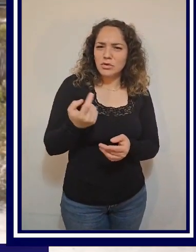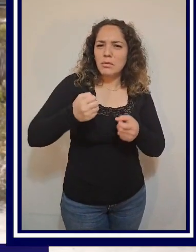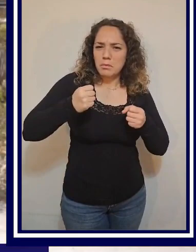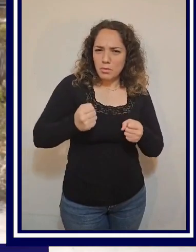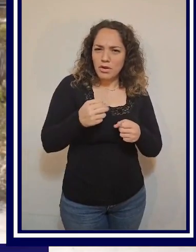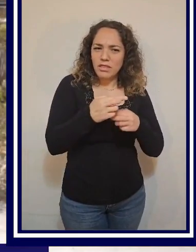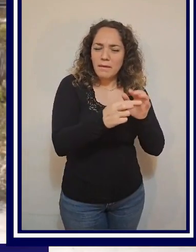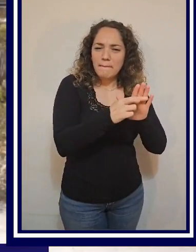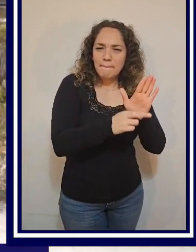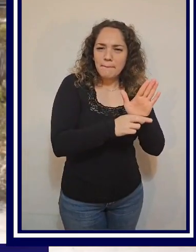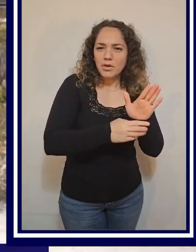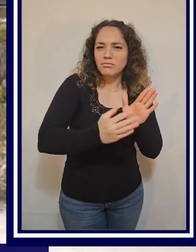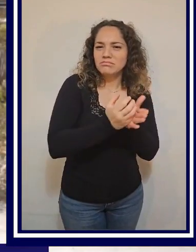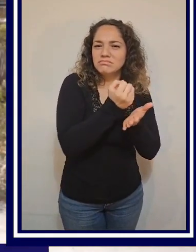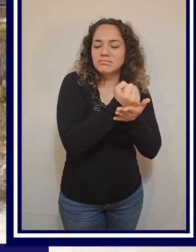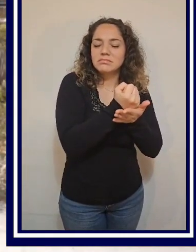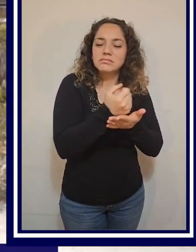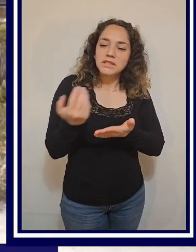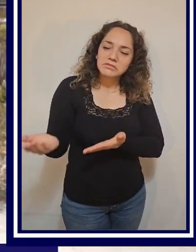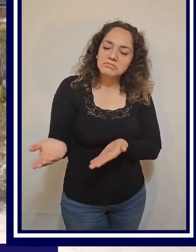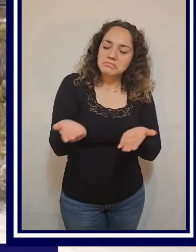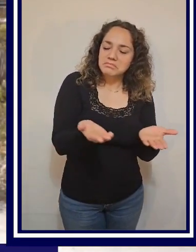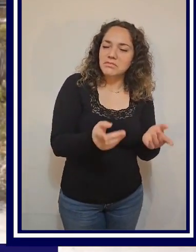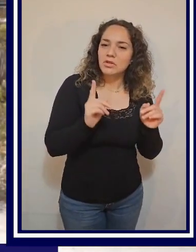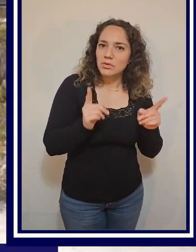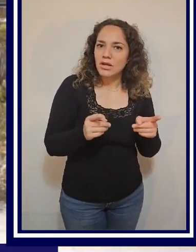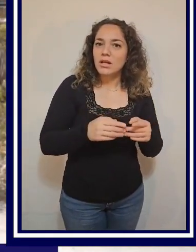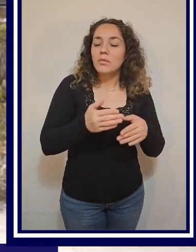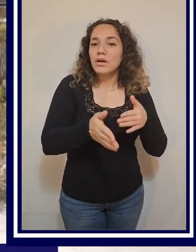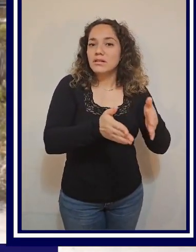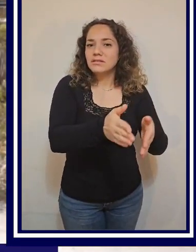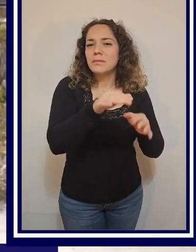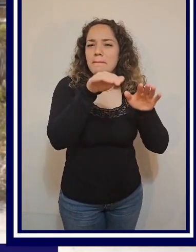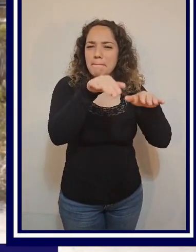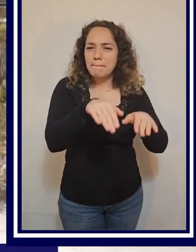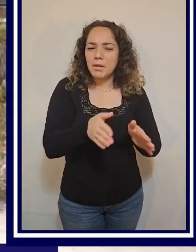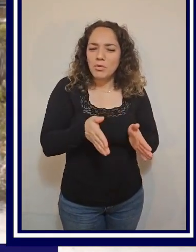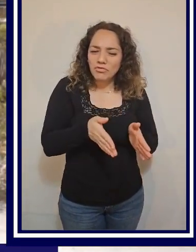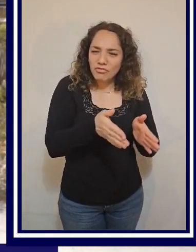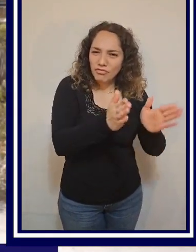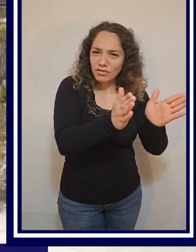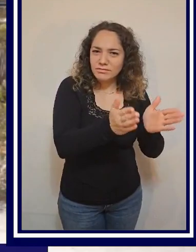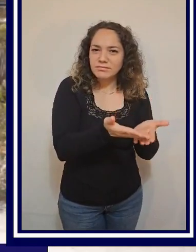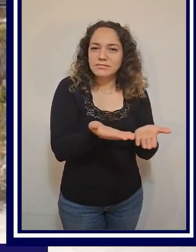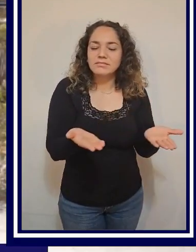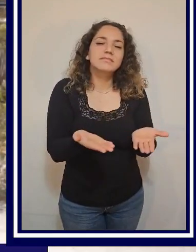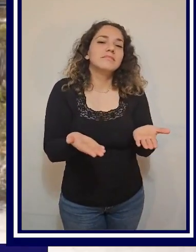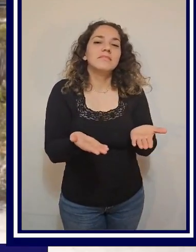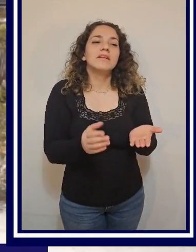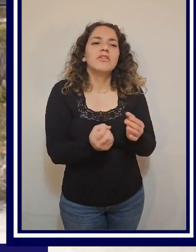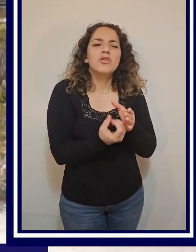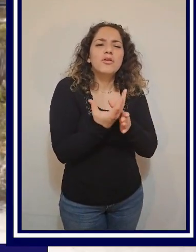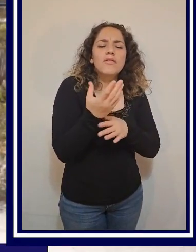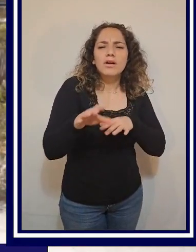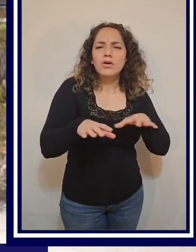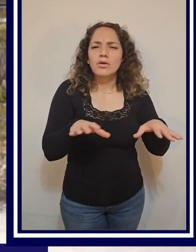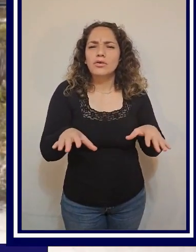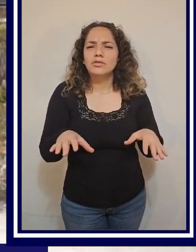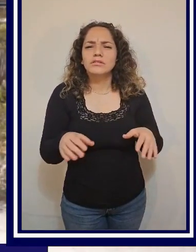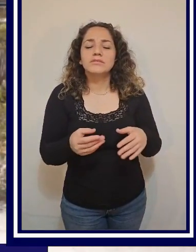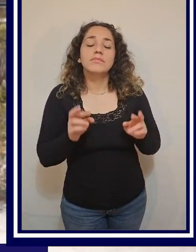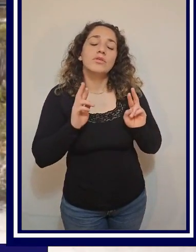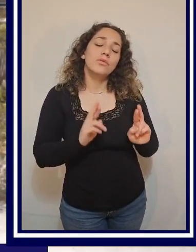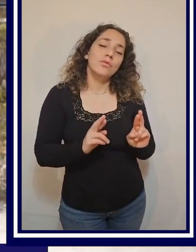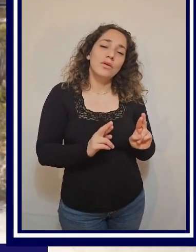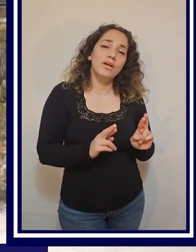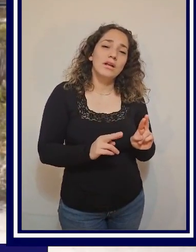proyecto, así es que los invito a que puedan seguir en la senda, puedan seguir innovando y